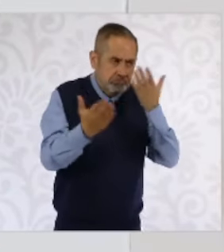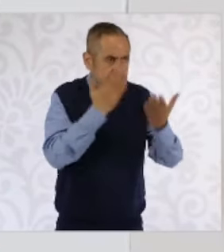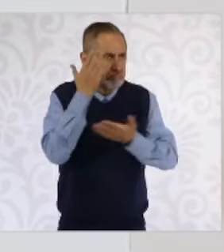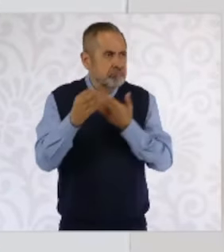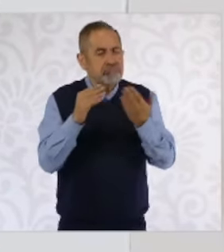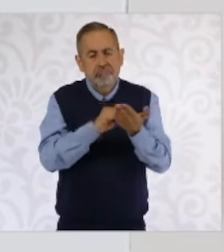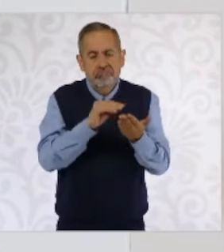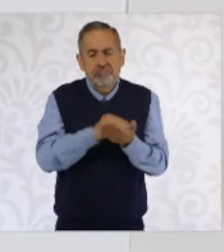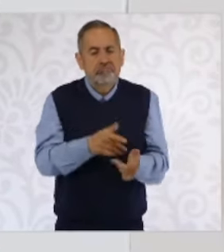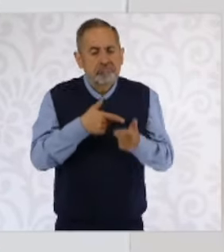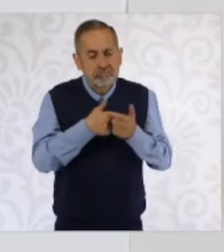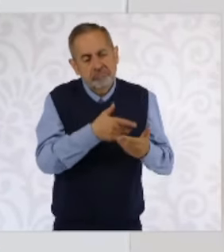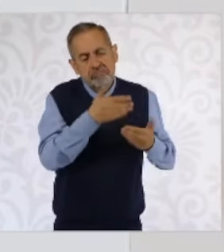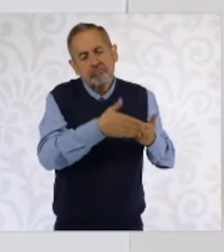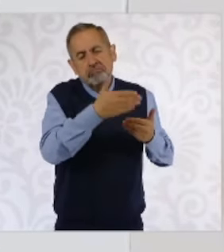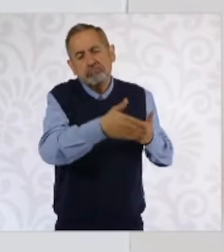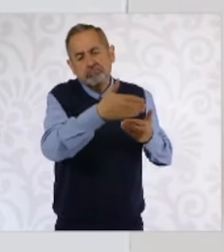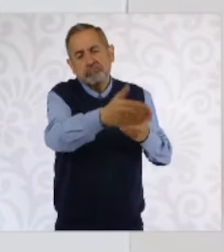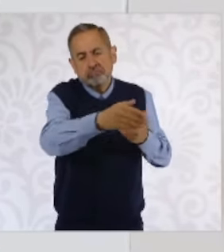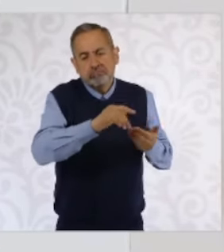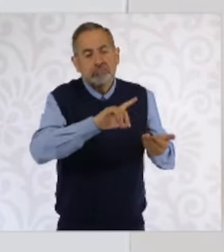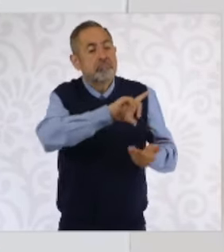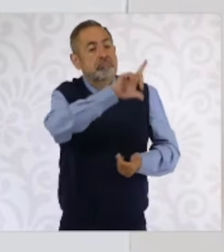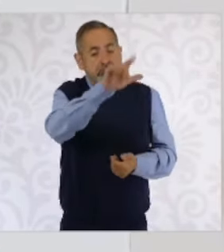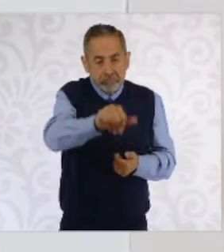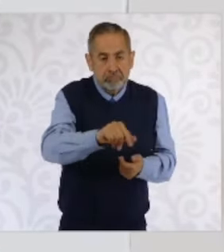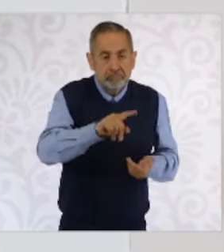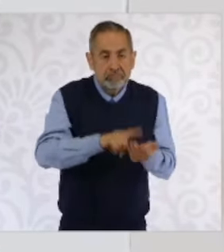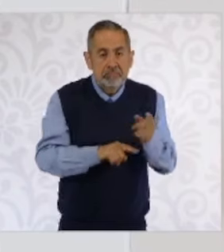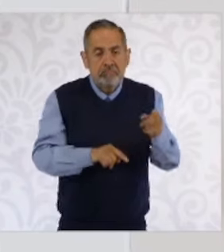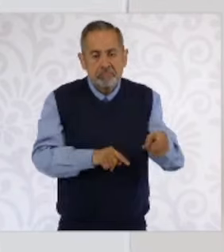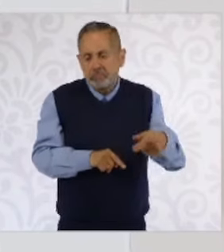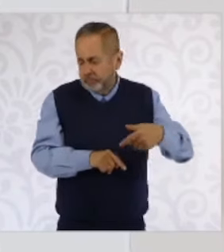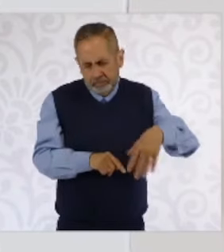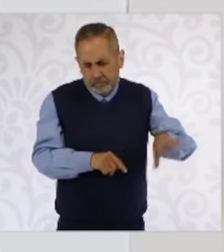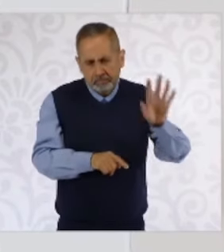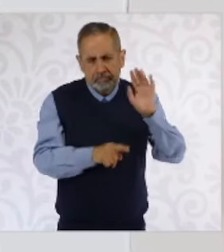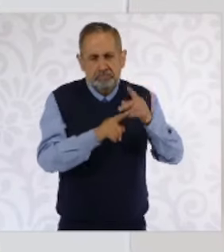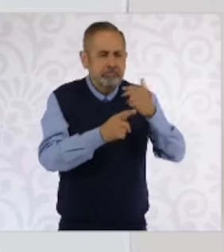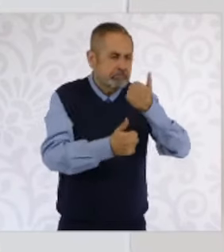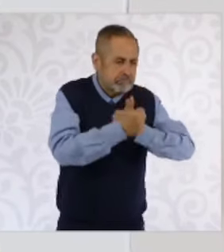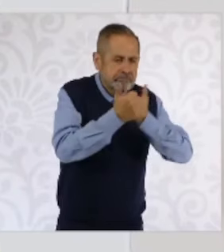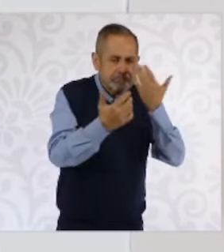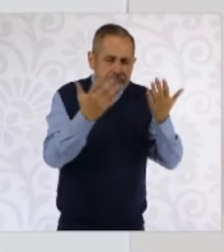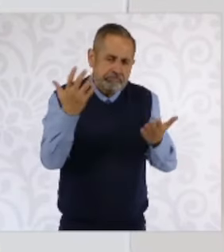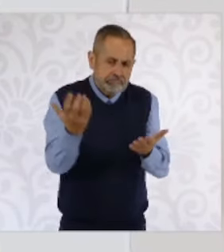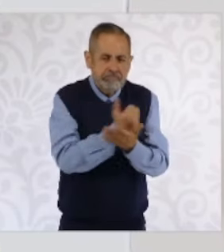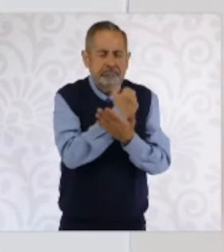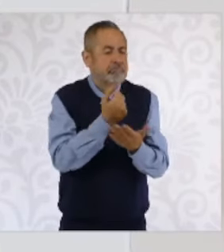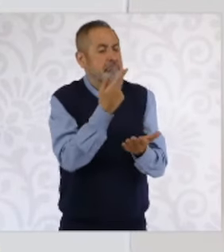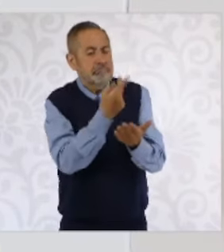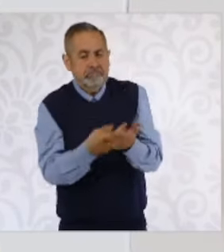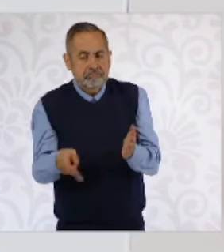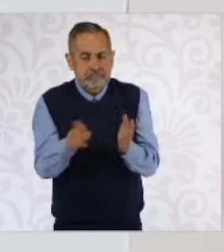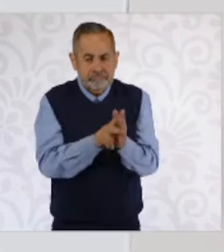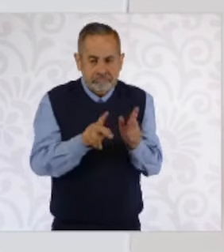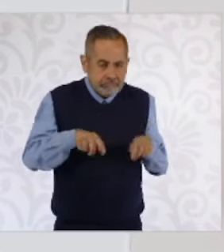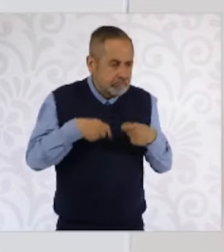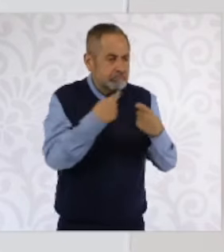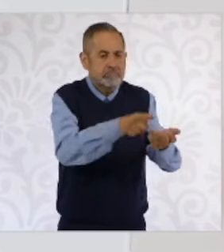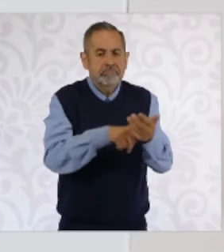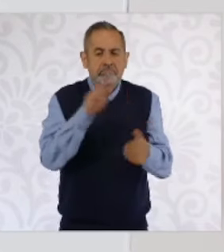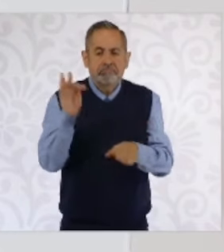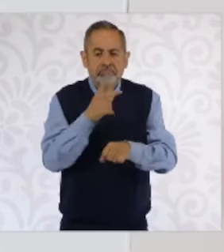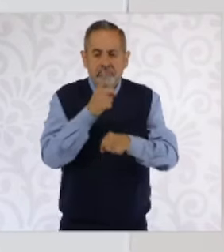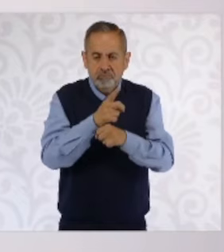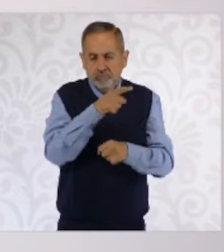y también posterior a ello pudo conseguir a partir de los concursos académicos una plaza en la Facultad de